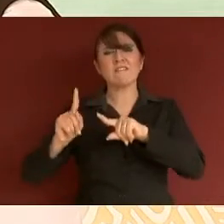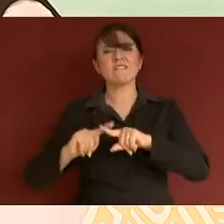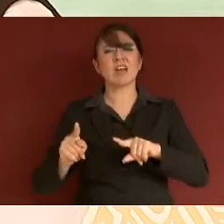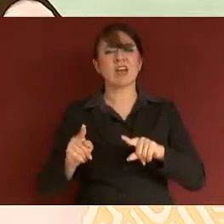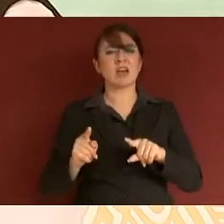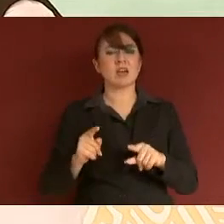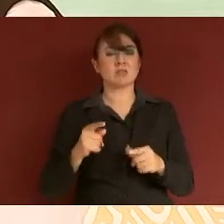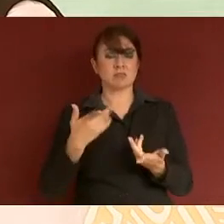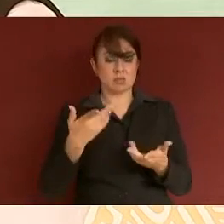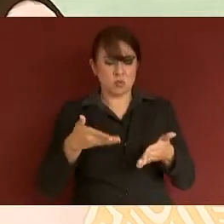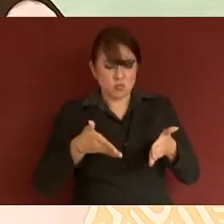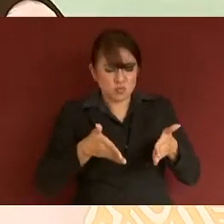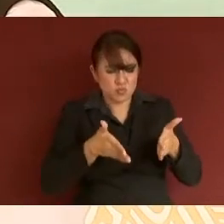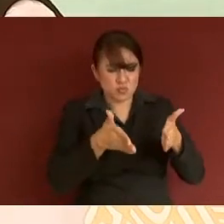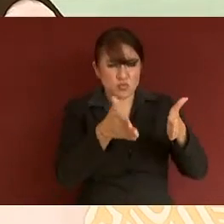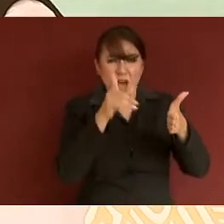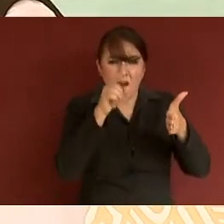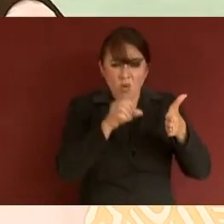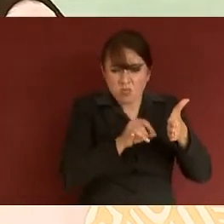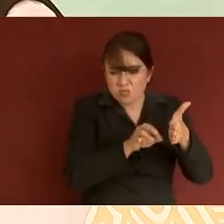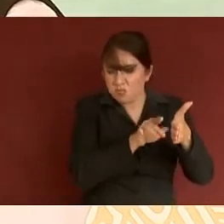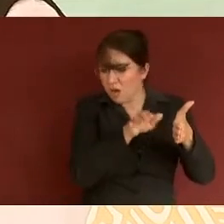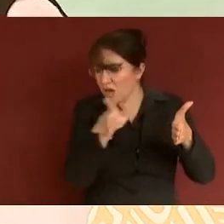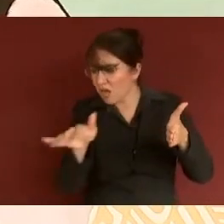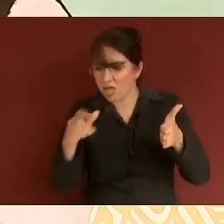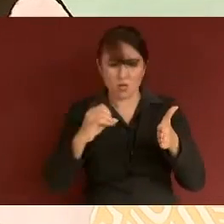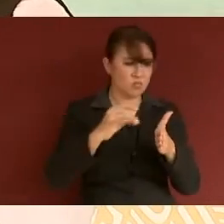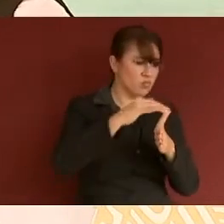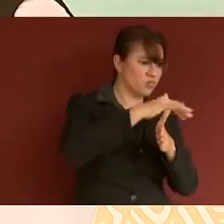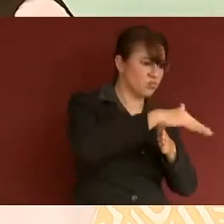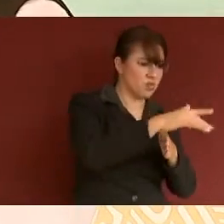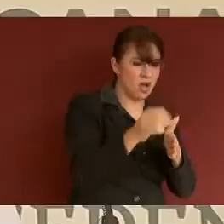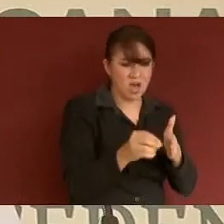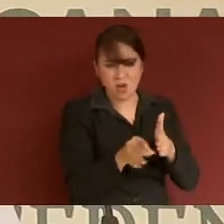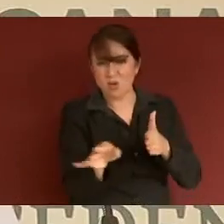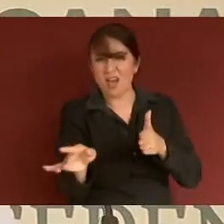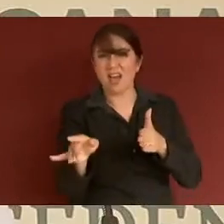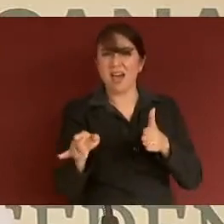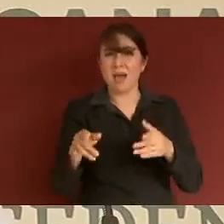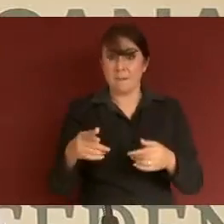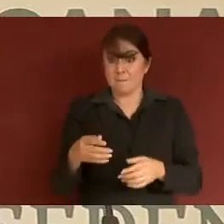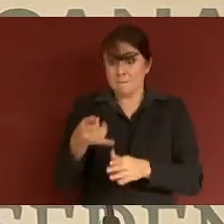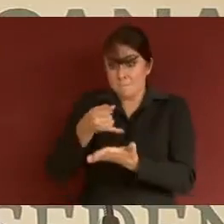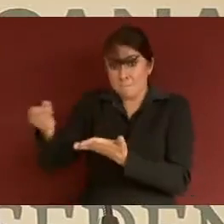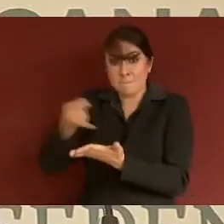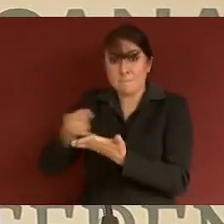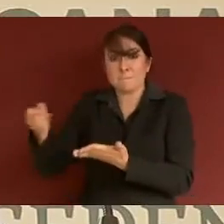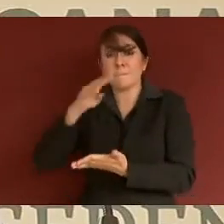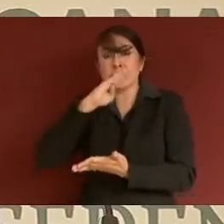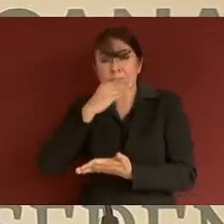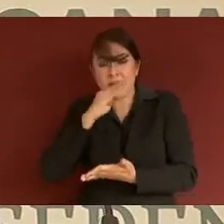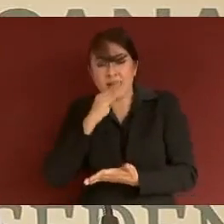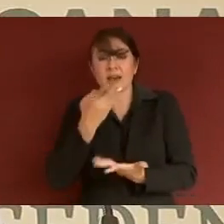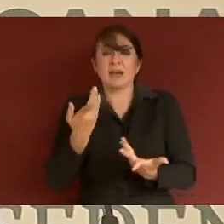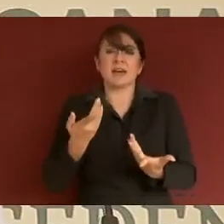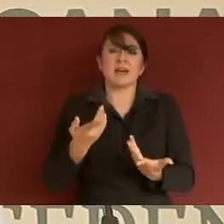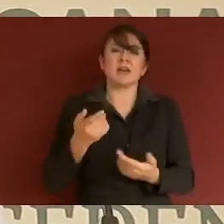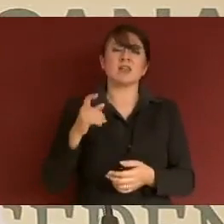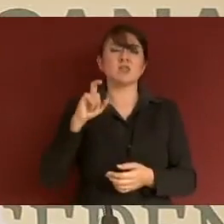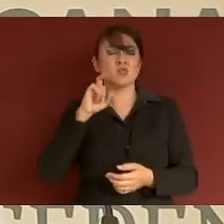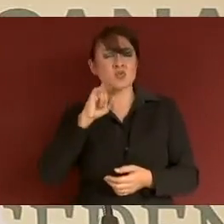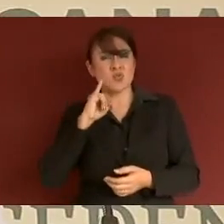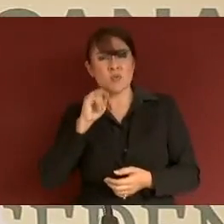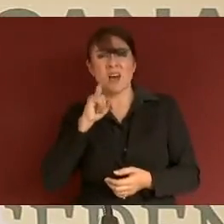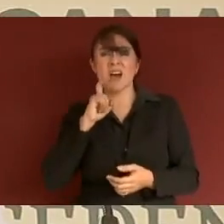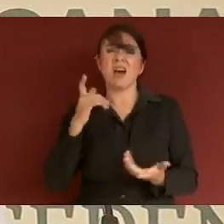riego de maíz, frijol, pasto, tabaco y tomatillo. Ahora, además también quiero destacar, que es una cosa que